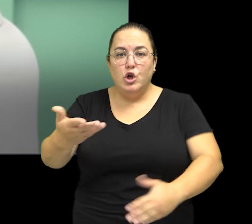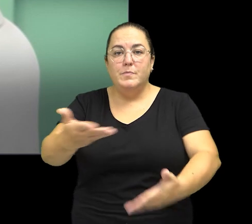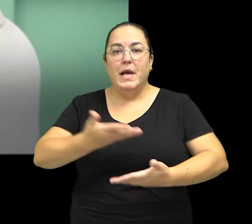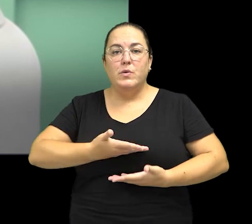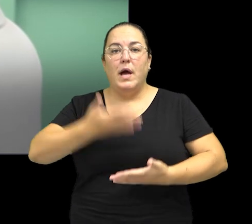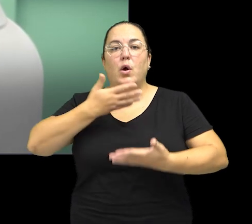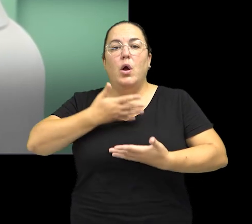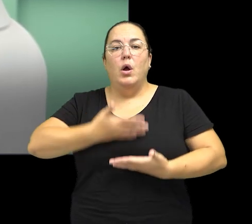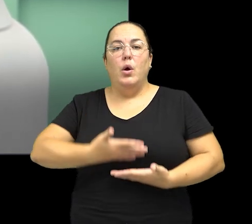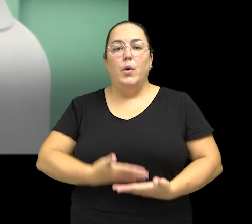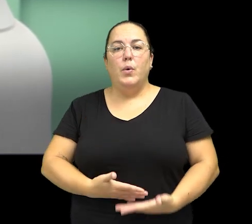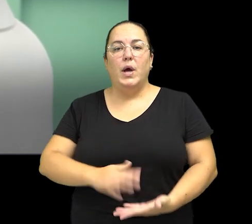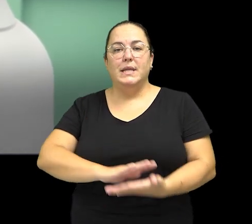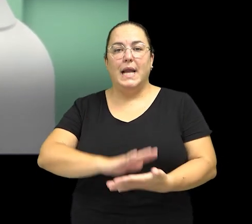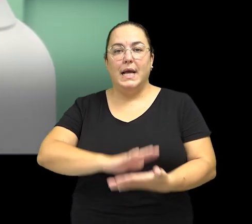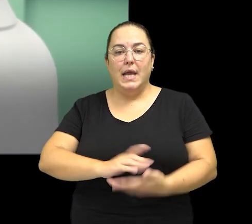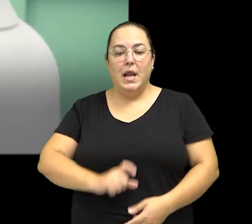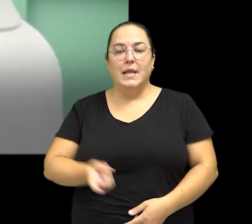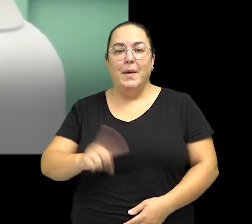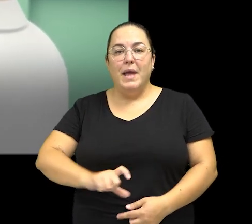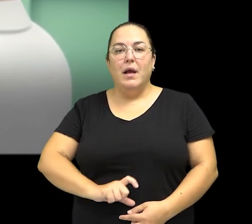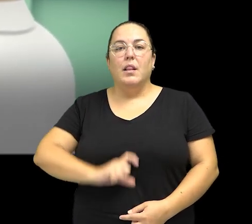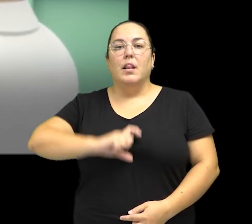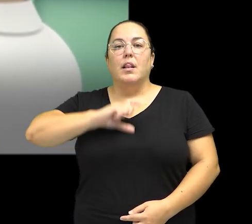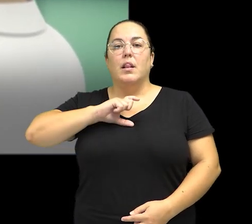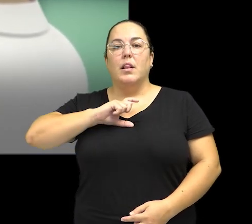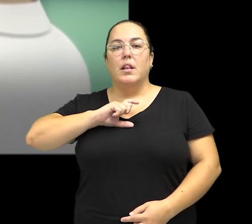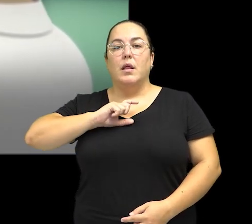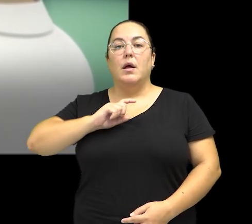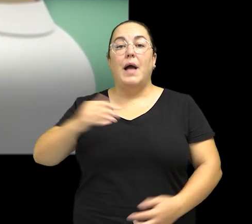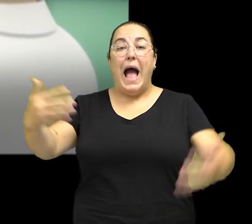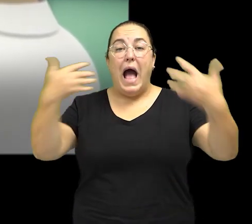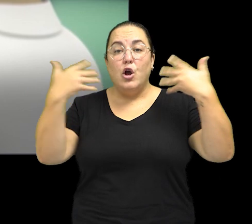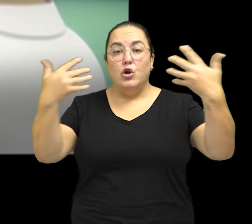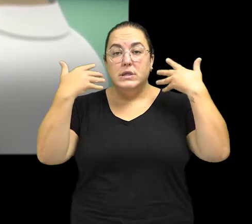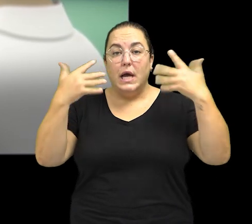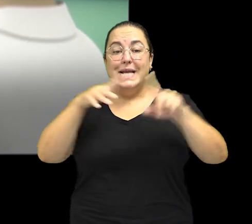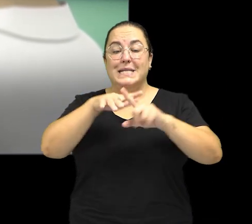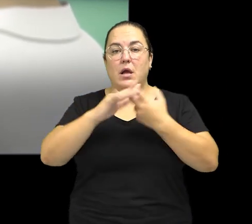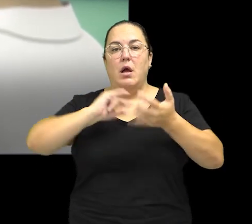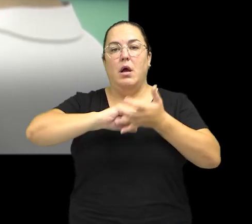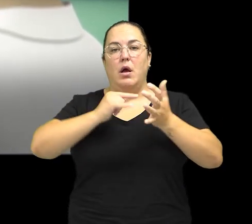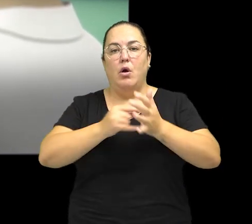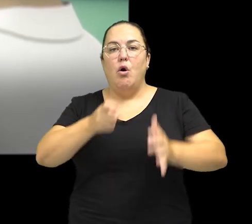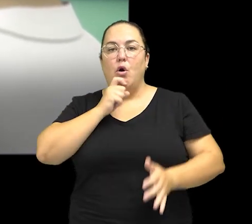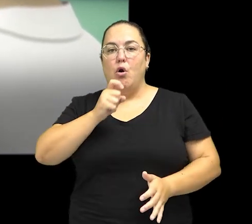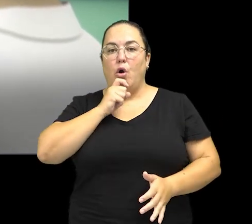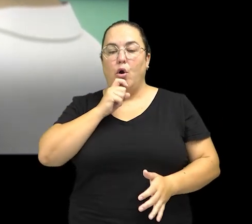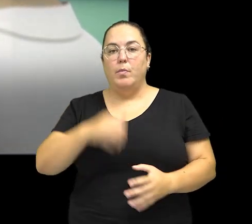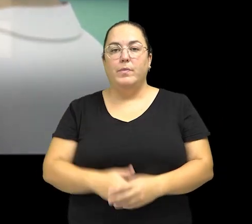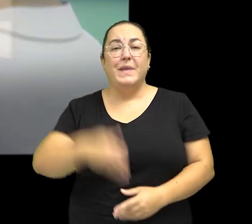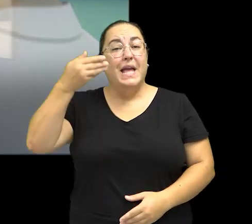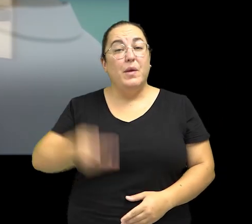Eles axudaronme a tranquilizarme e a recuperar a miña autoestima e aconsellaronme como resolver a miña situación.